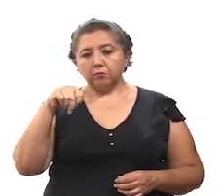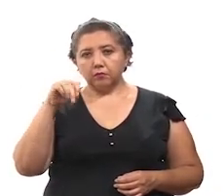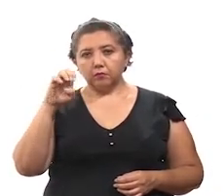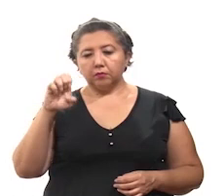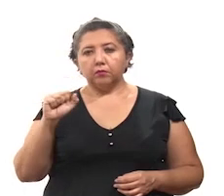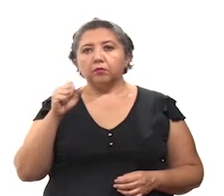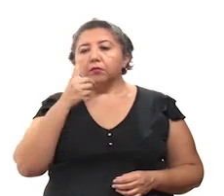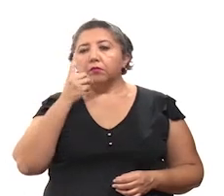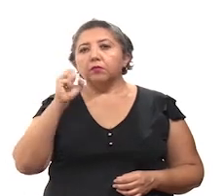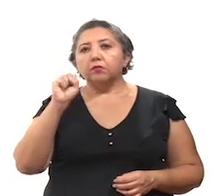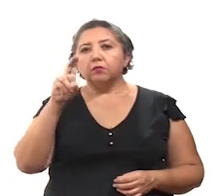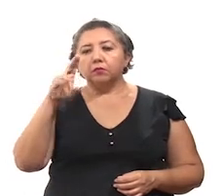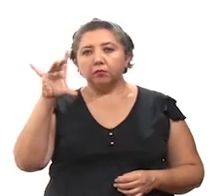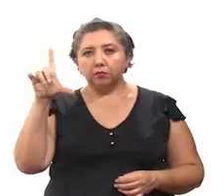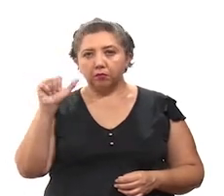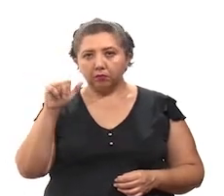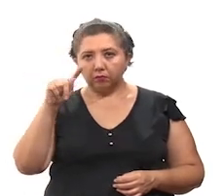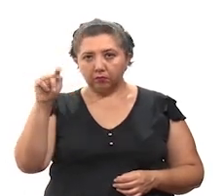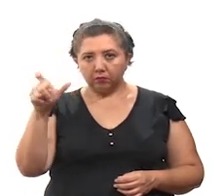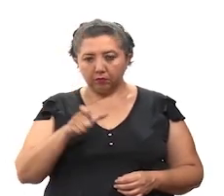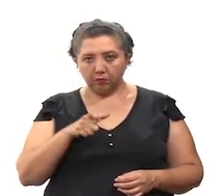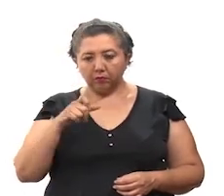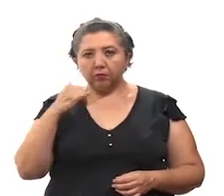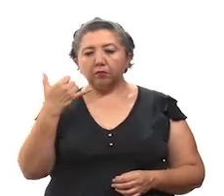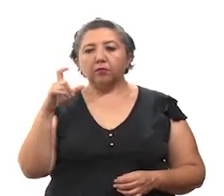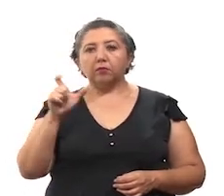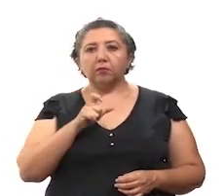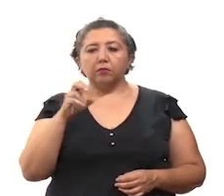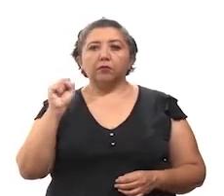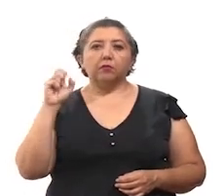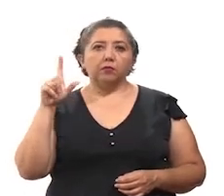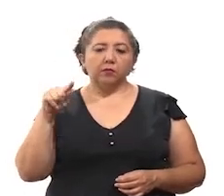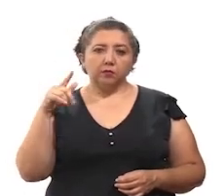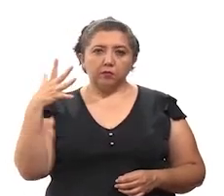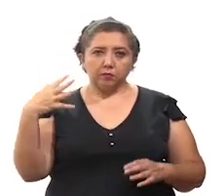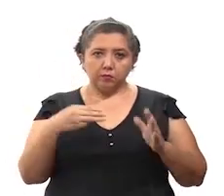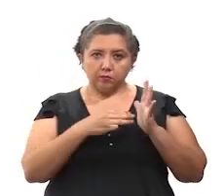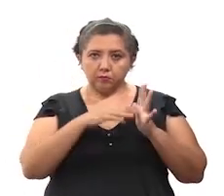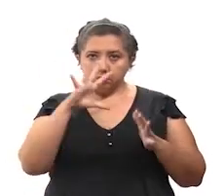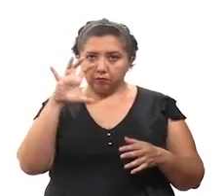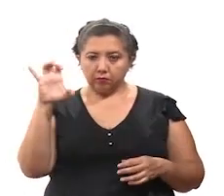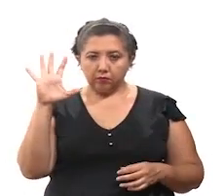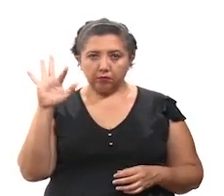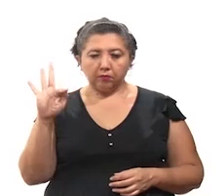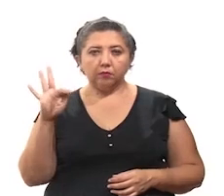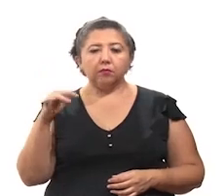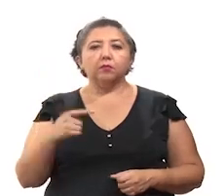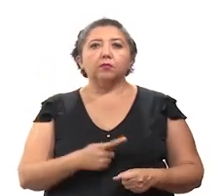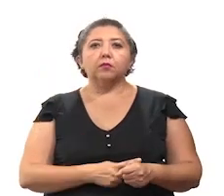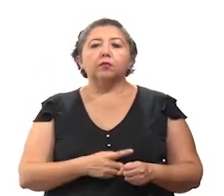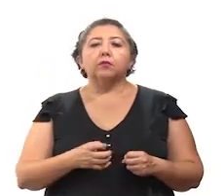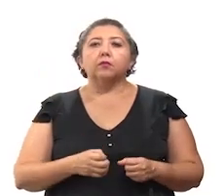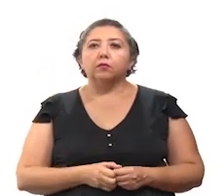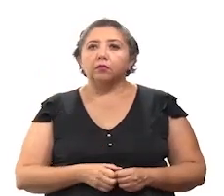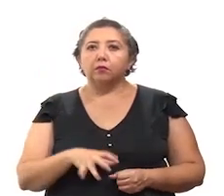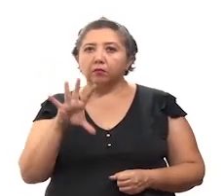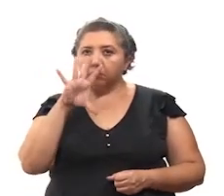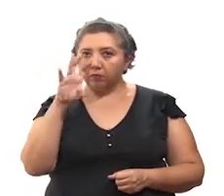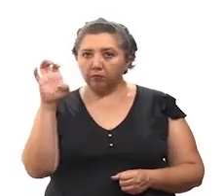Muna, Sacalúm, Suquilá, Tekax y Yaxcucul. De los 75,540 casos positivos,